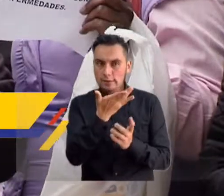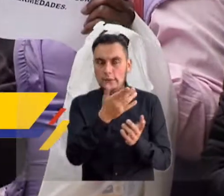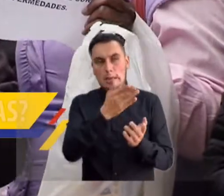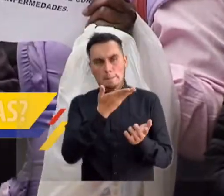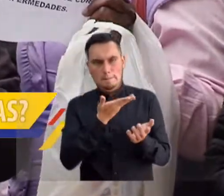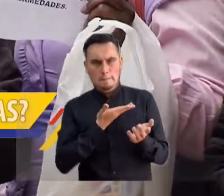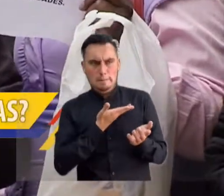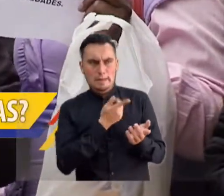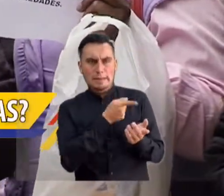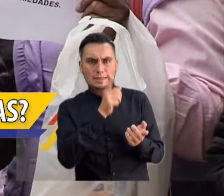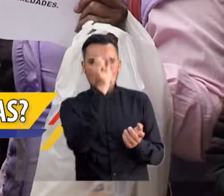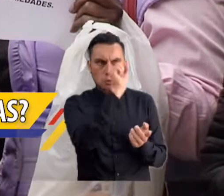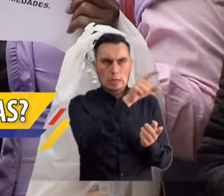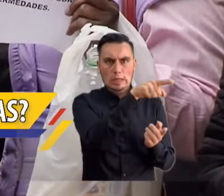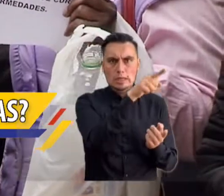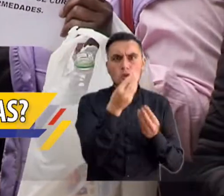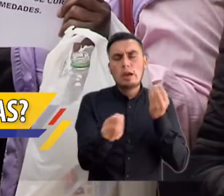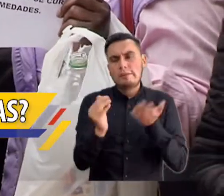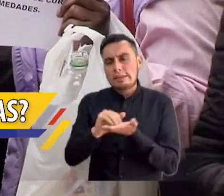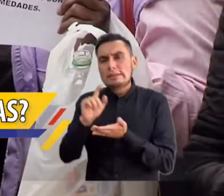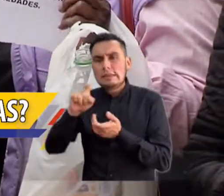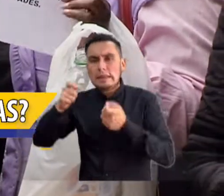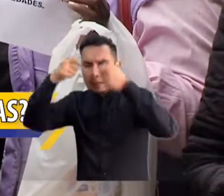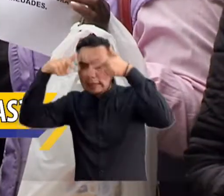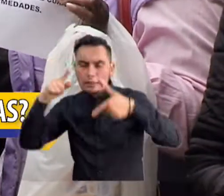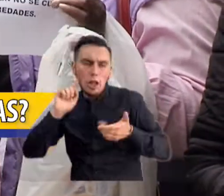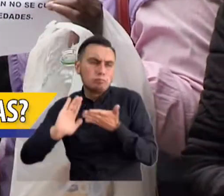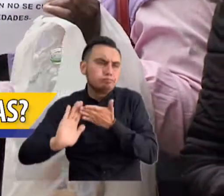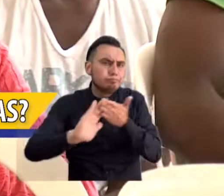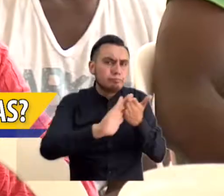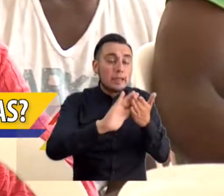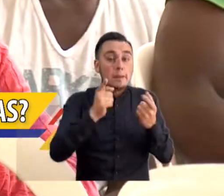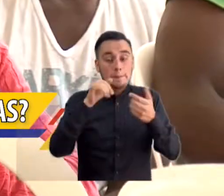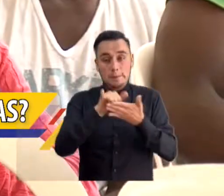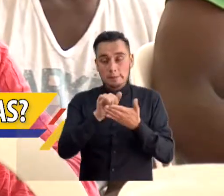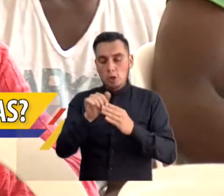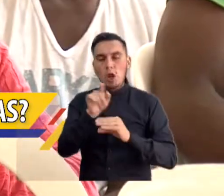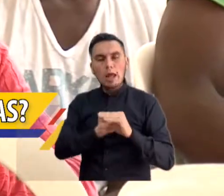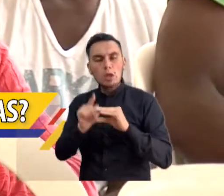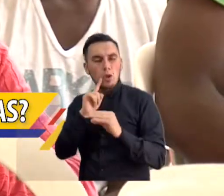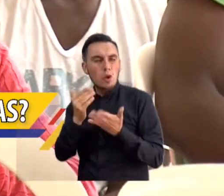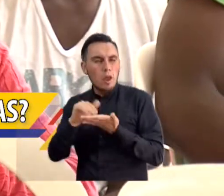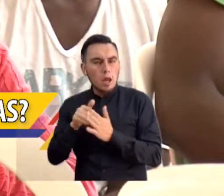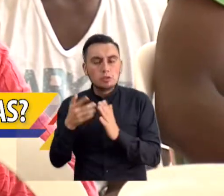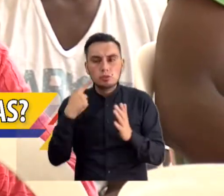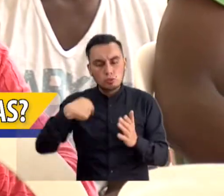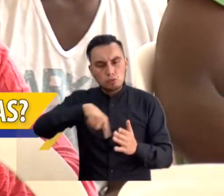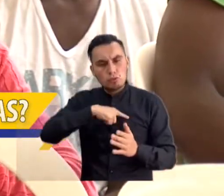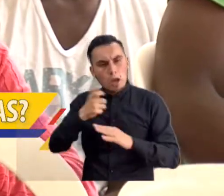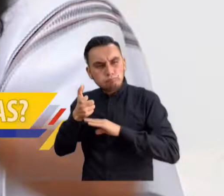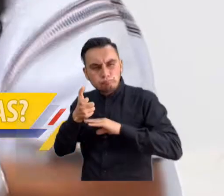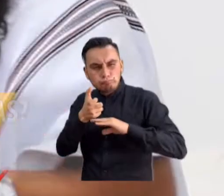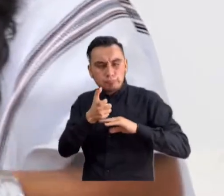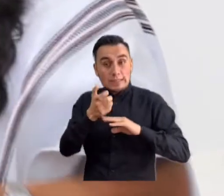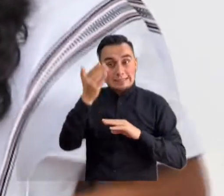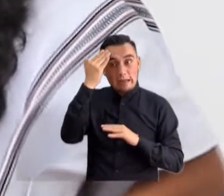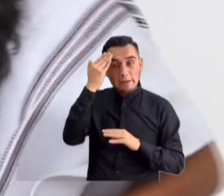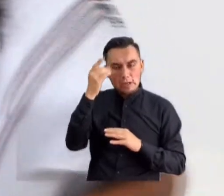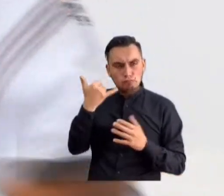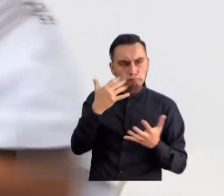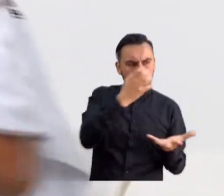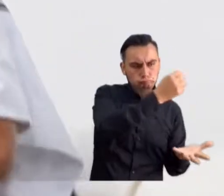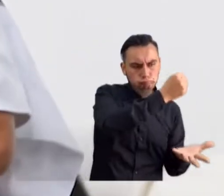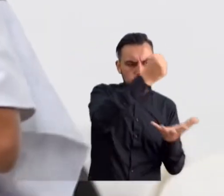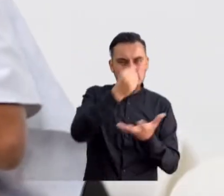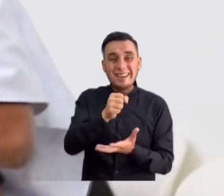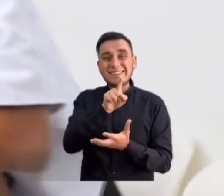hacen parte de las víctimas que el Estado busca reparar y en donde la Contraloría General de la República hace seguimiento a